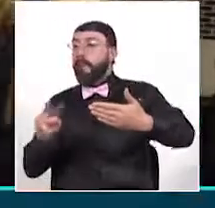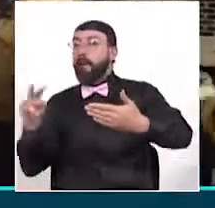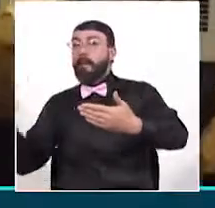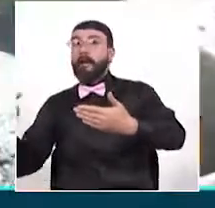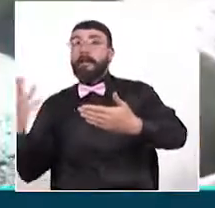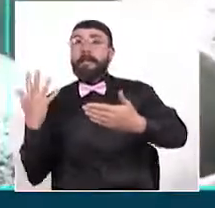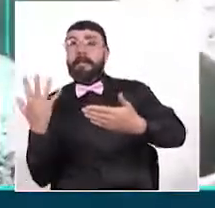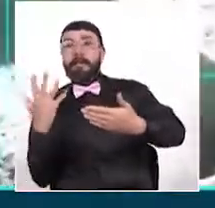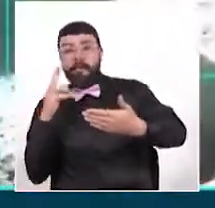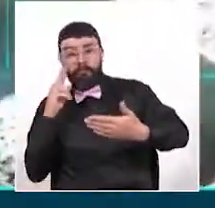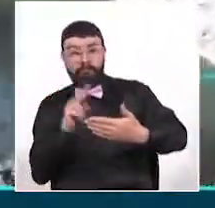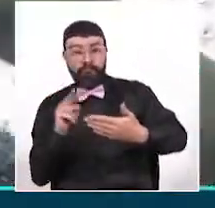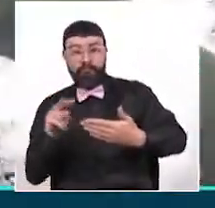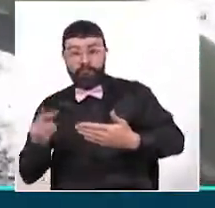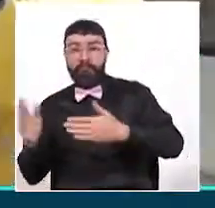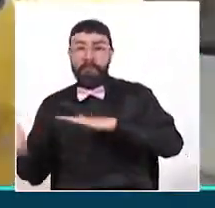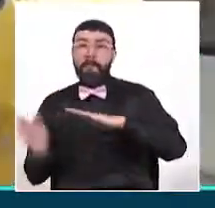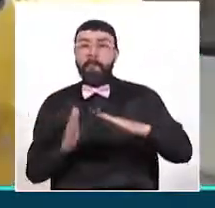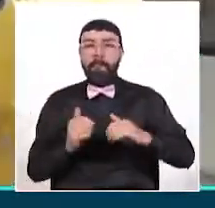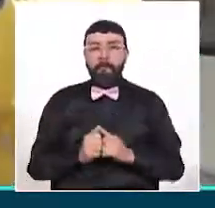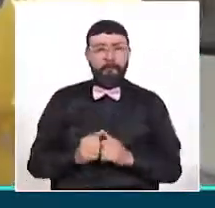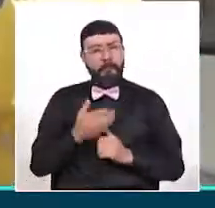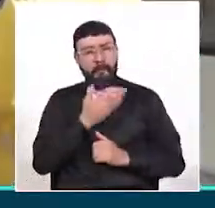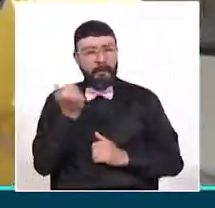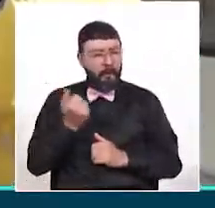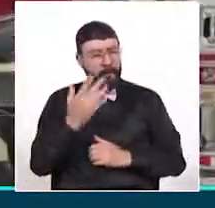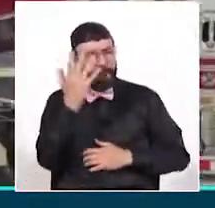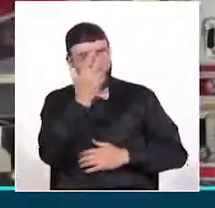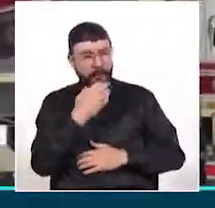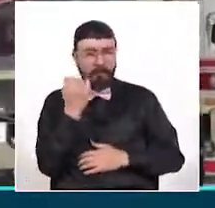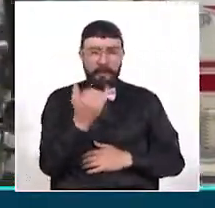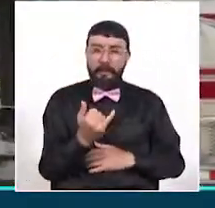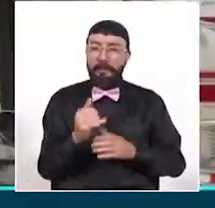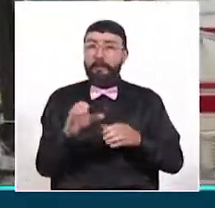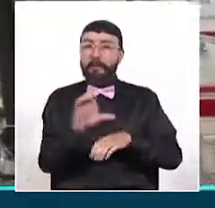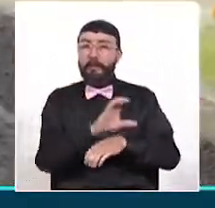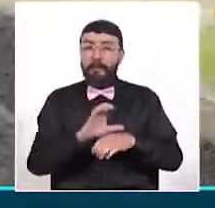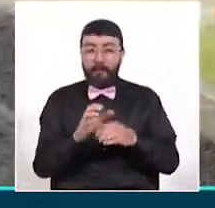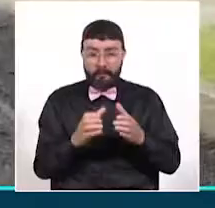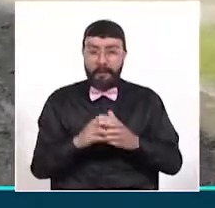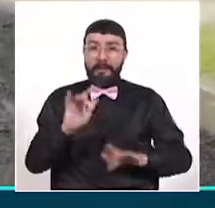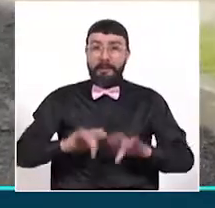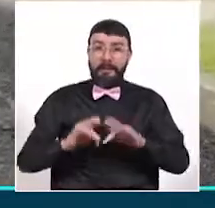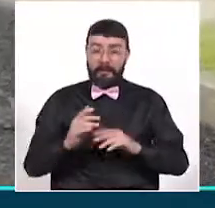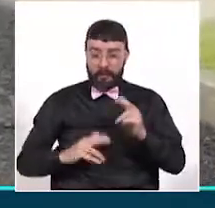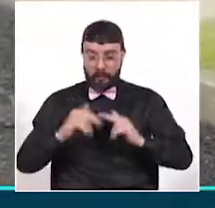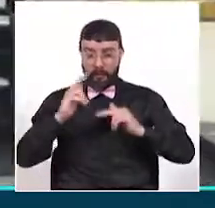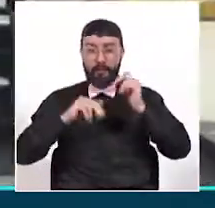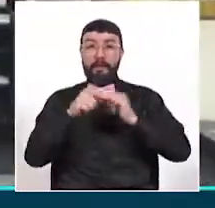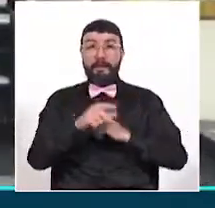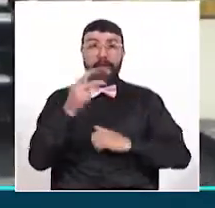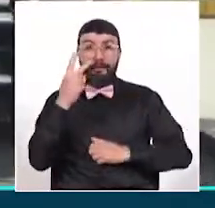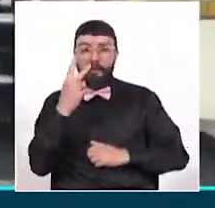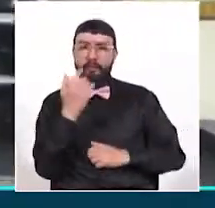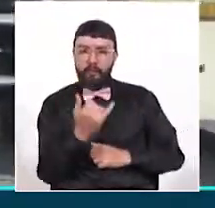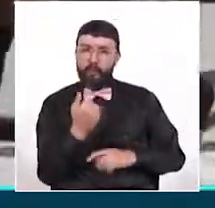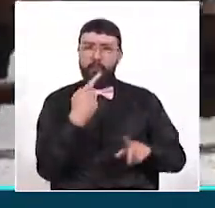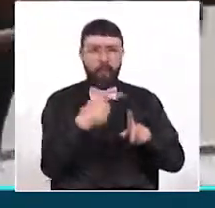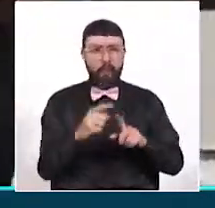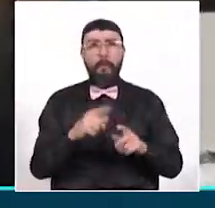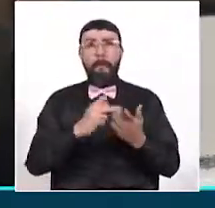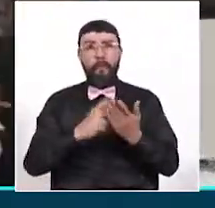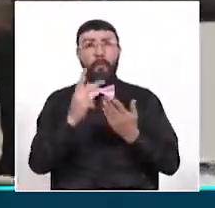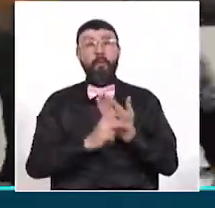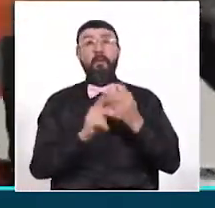En pro de mejorar la movilidad y la imagen de la ciudad, la Secretaría de Infraestructura de Pereira adelanta diferentes proyectos